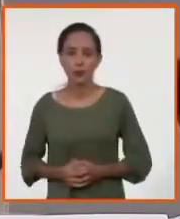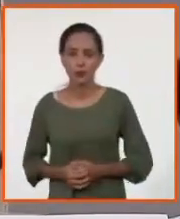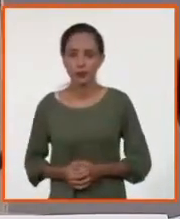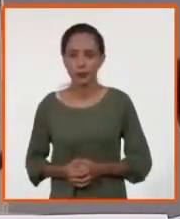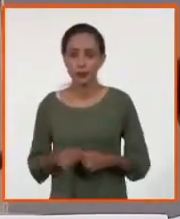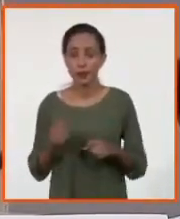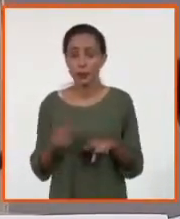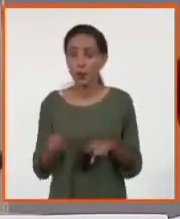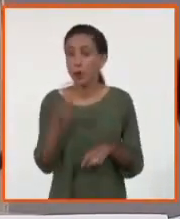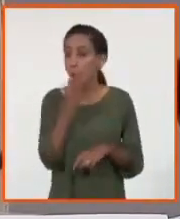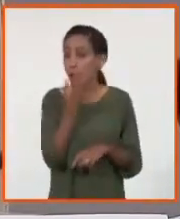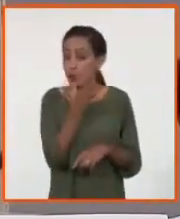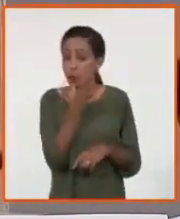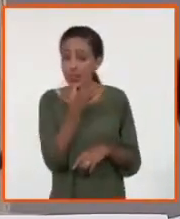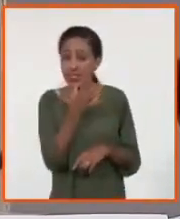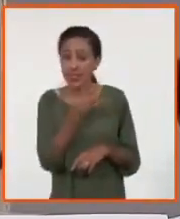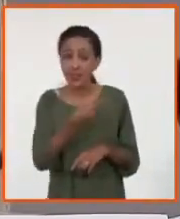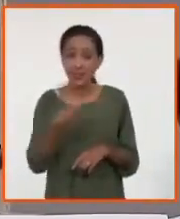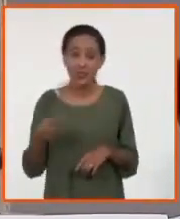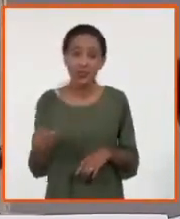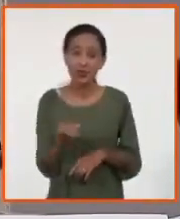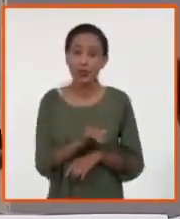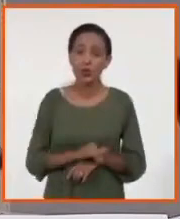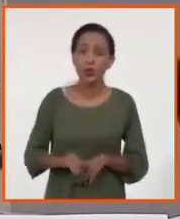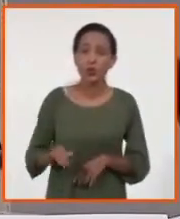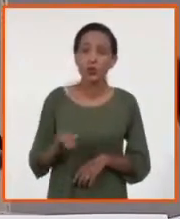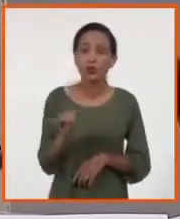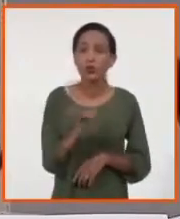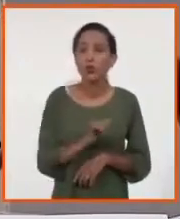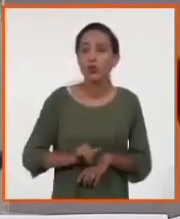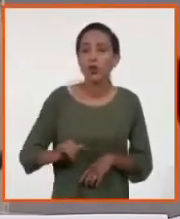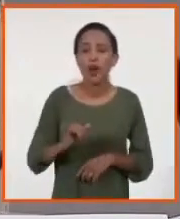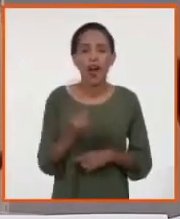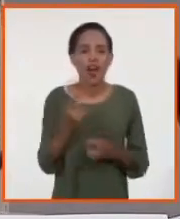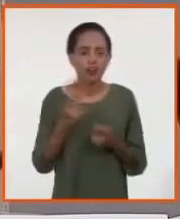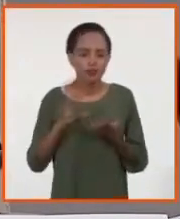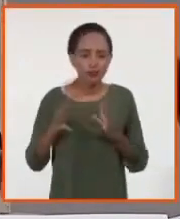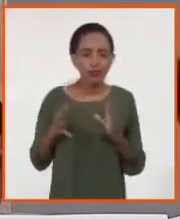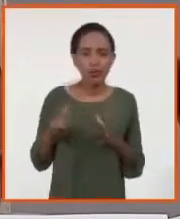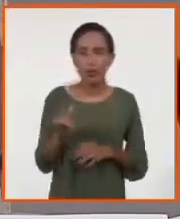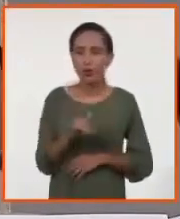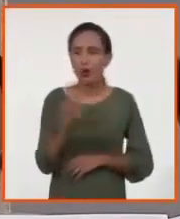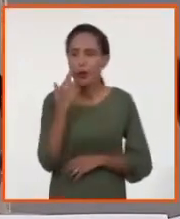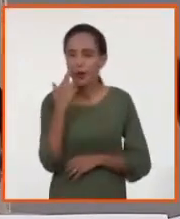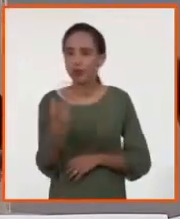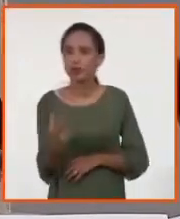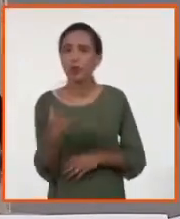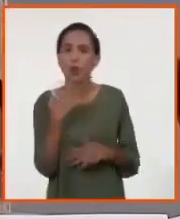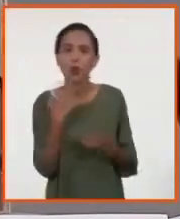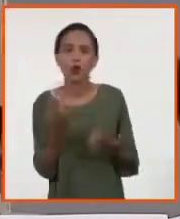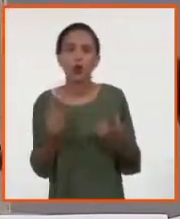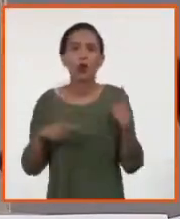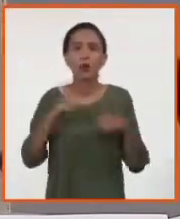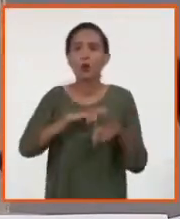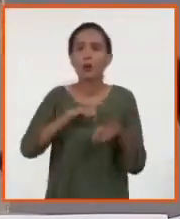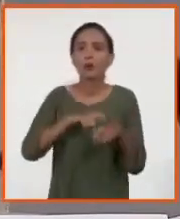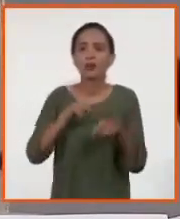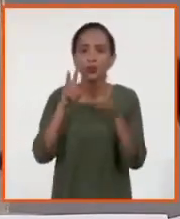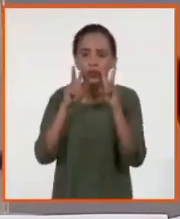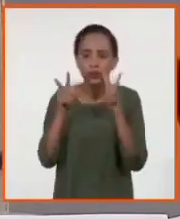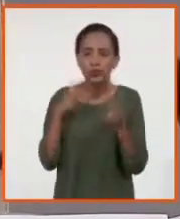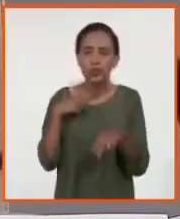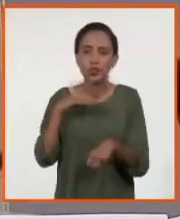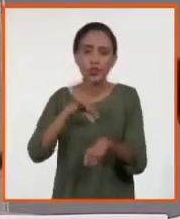parecen los virus, usted desarrolla también anticuerpos que de alguna forma reconocen cuando usted, en algún momento de su vida, se infecta con